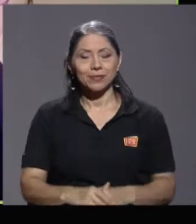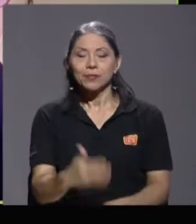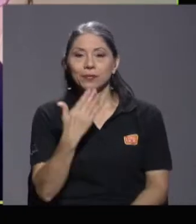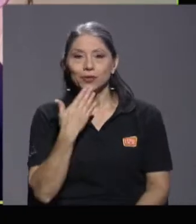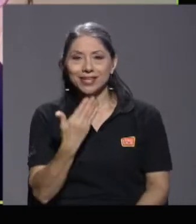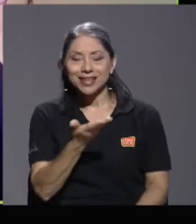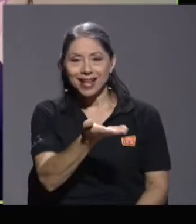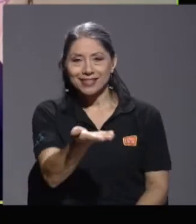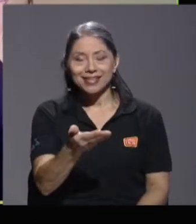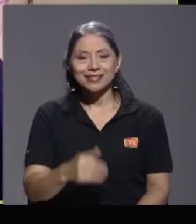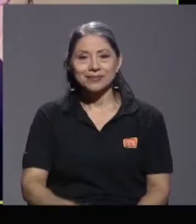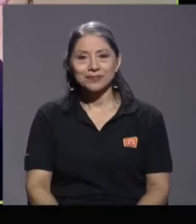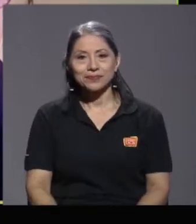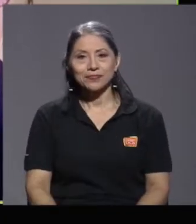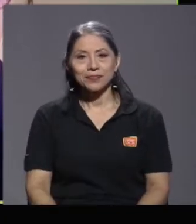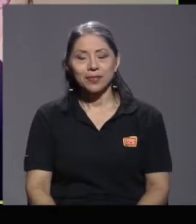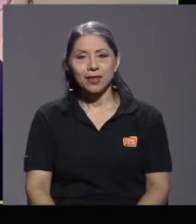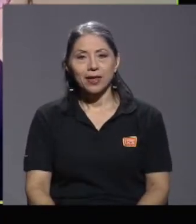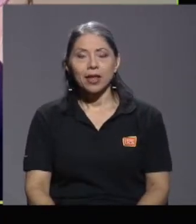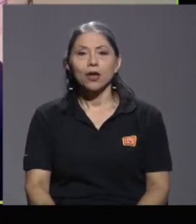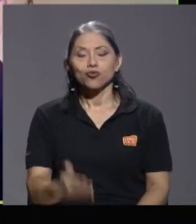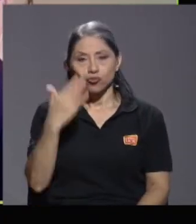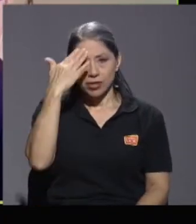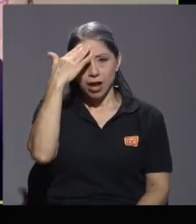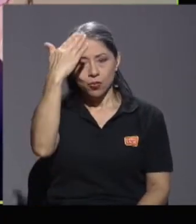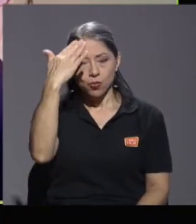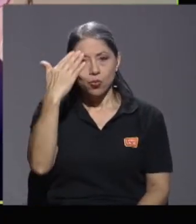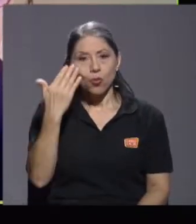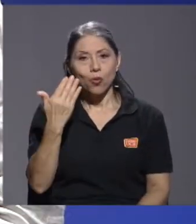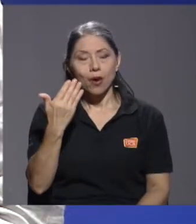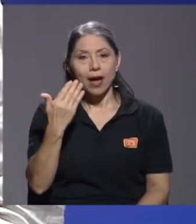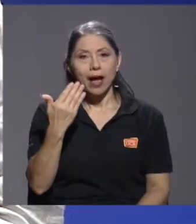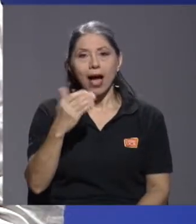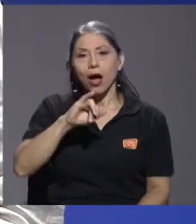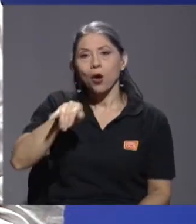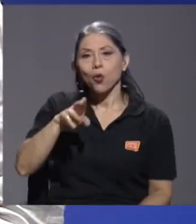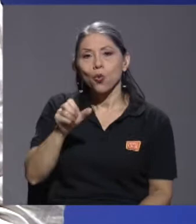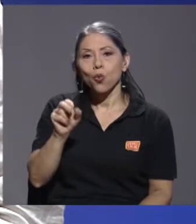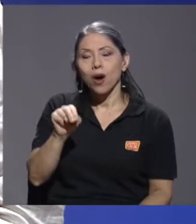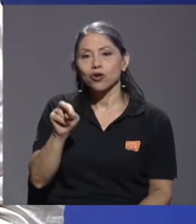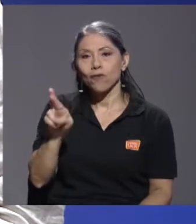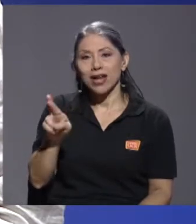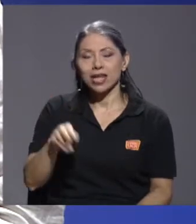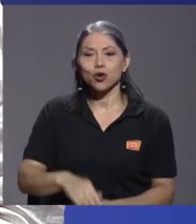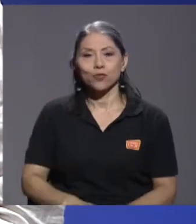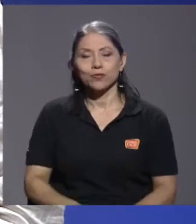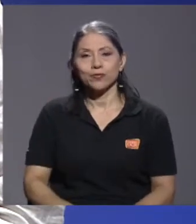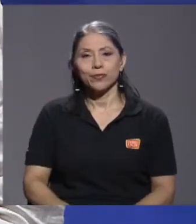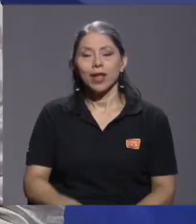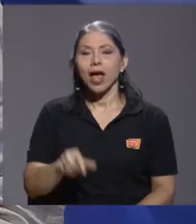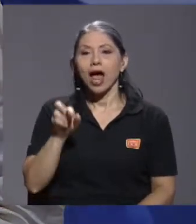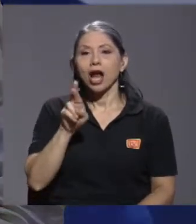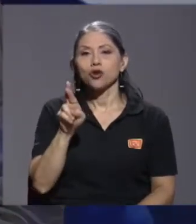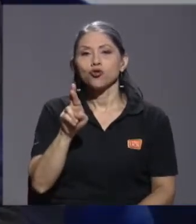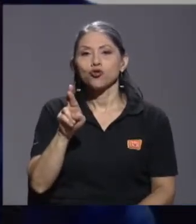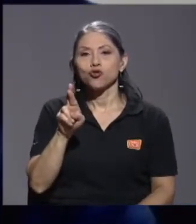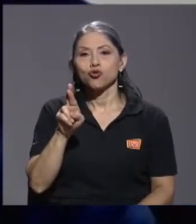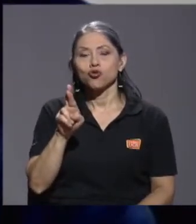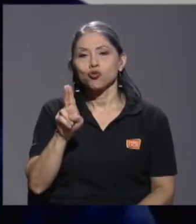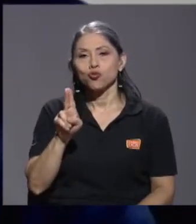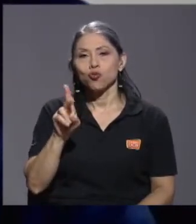gracias, Gabriela. Un saludo a Juan Rovalino, a Rudolf Luke